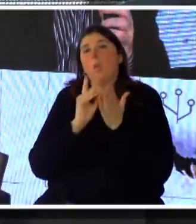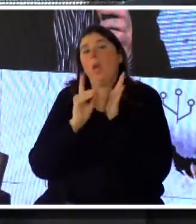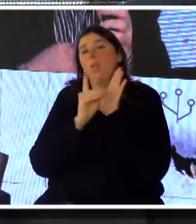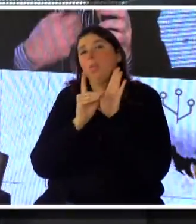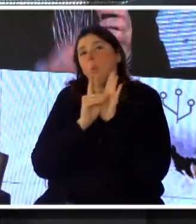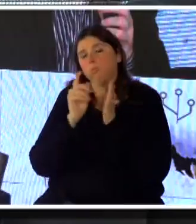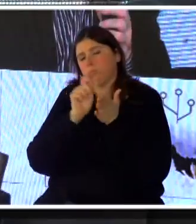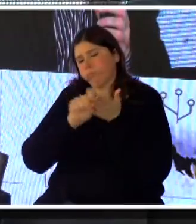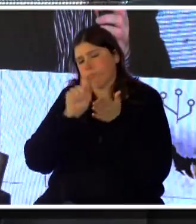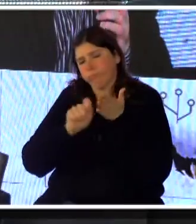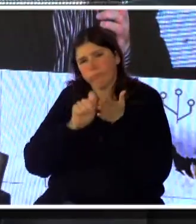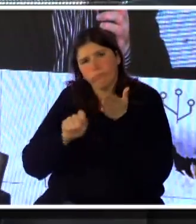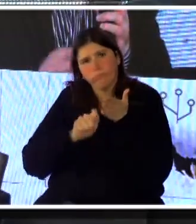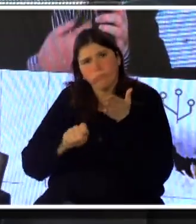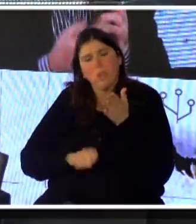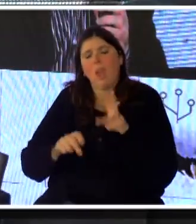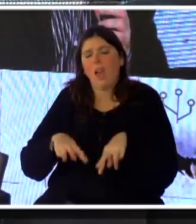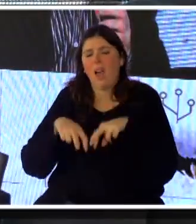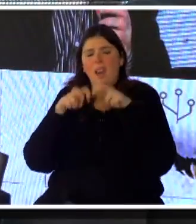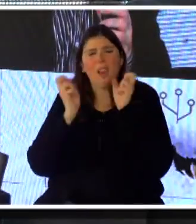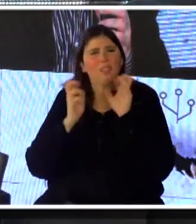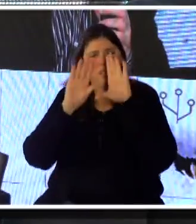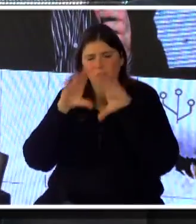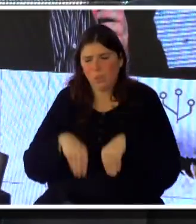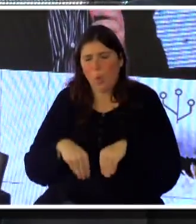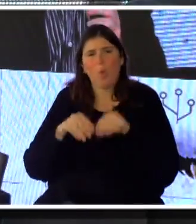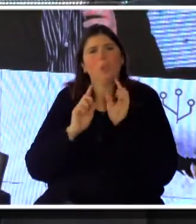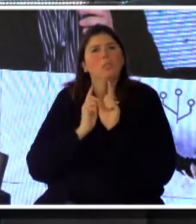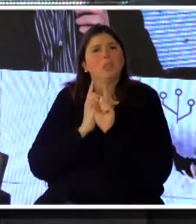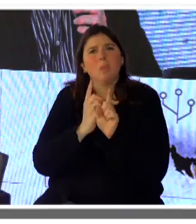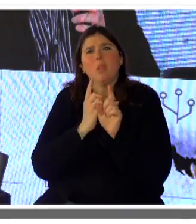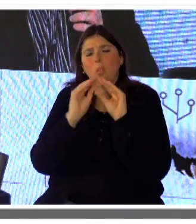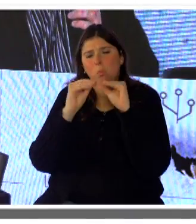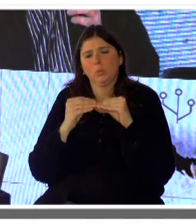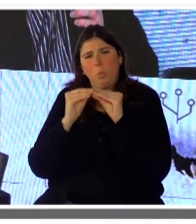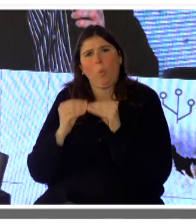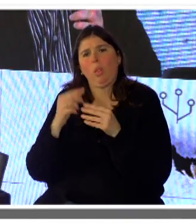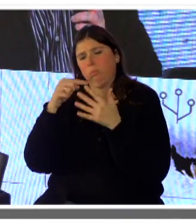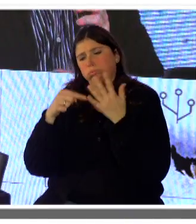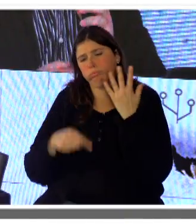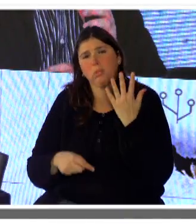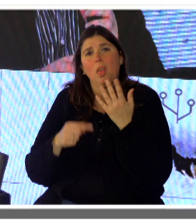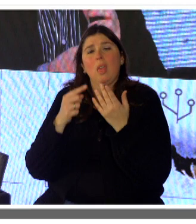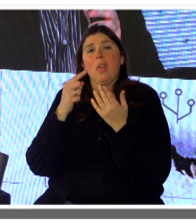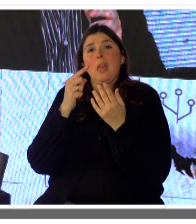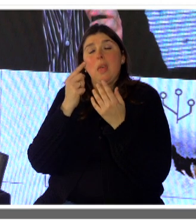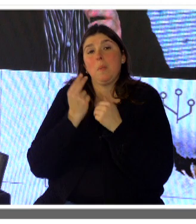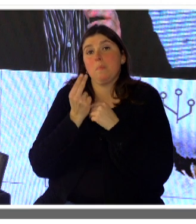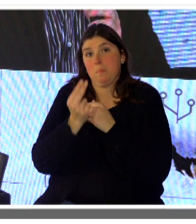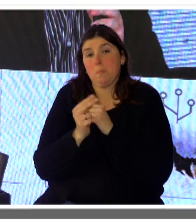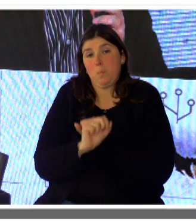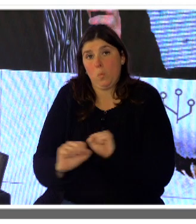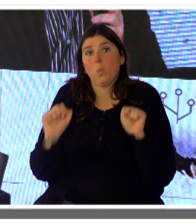de riesgo, un análisis de actores, un análisis de seguimiento del presupuesto, de los cronogramas, etcétera, etcétera, que permite una